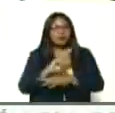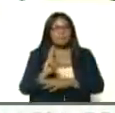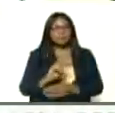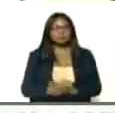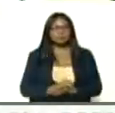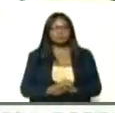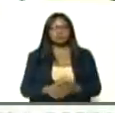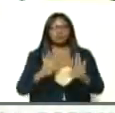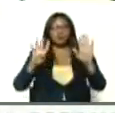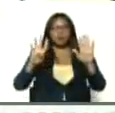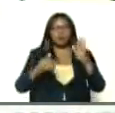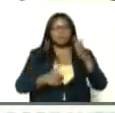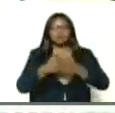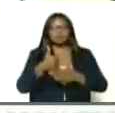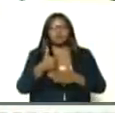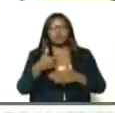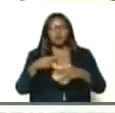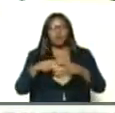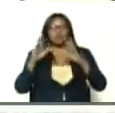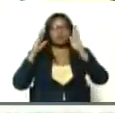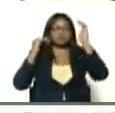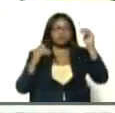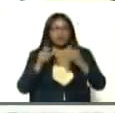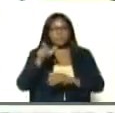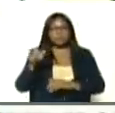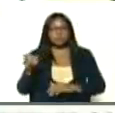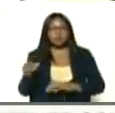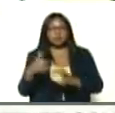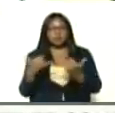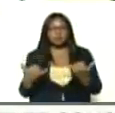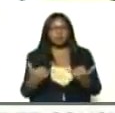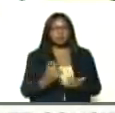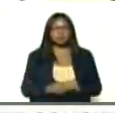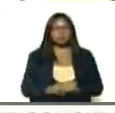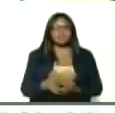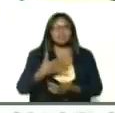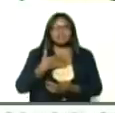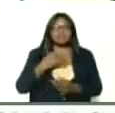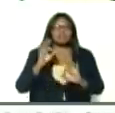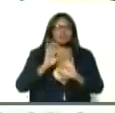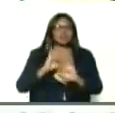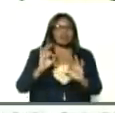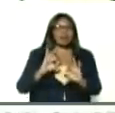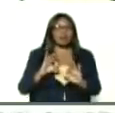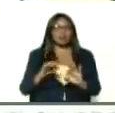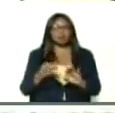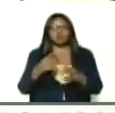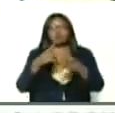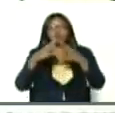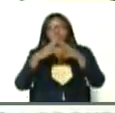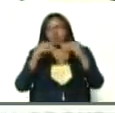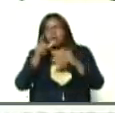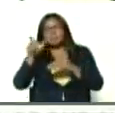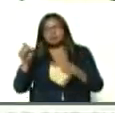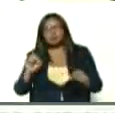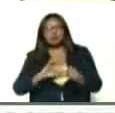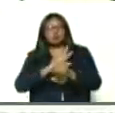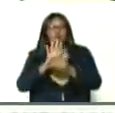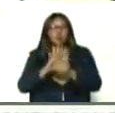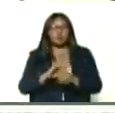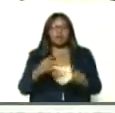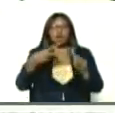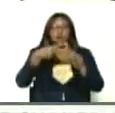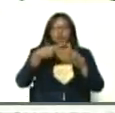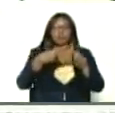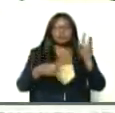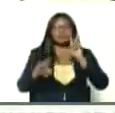número 9, aumentar la capacidad, de atención, a personas asintomáticas, y casos leves, moderados y graves, en hoteles